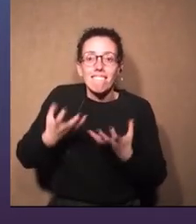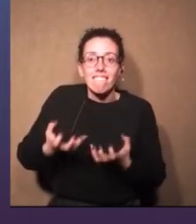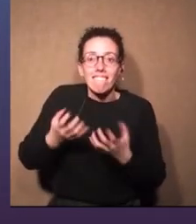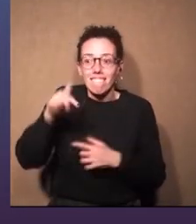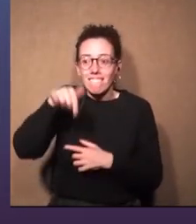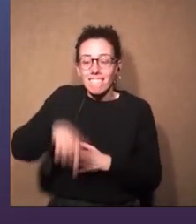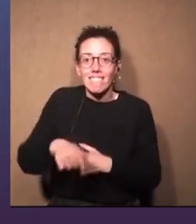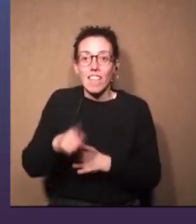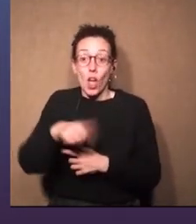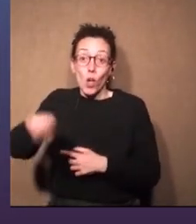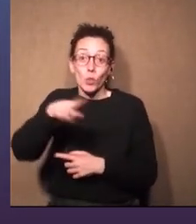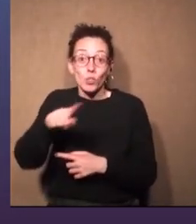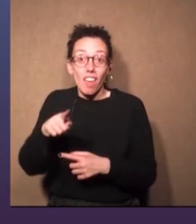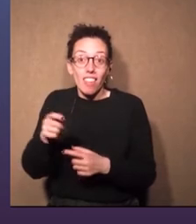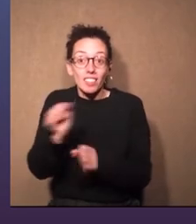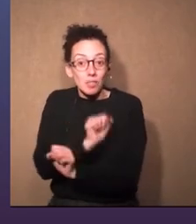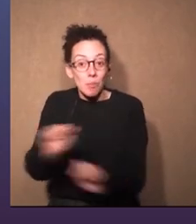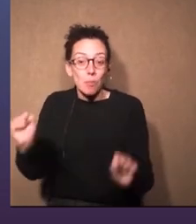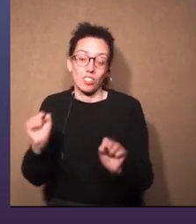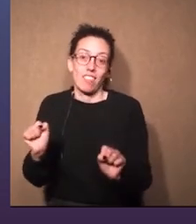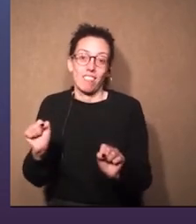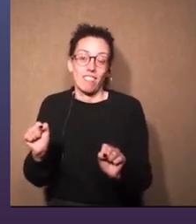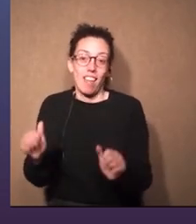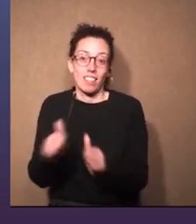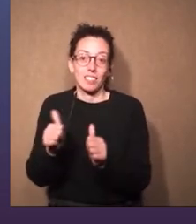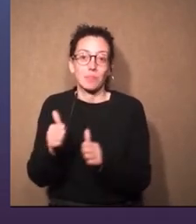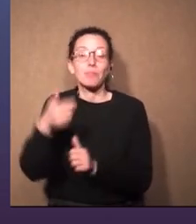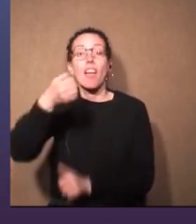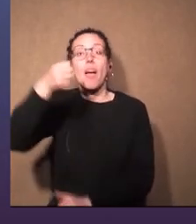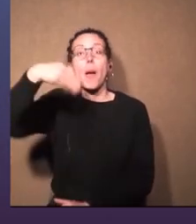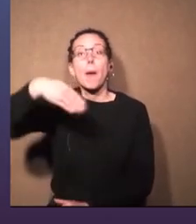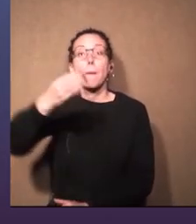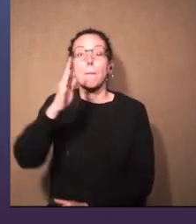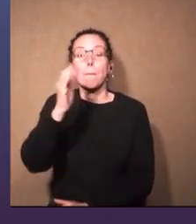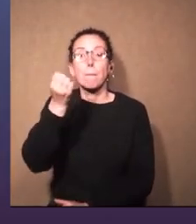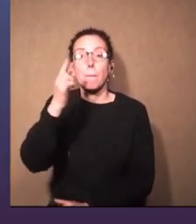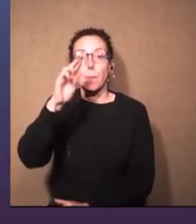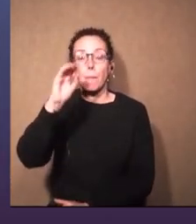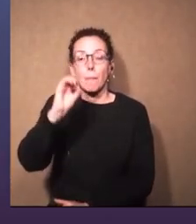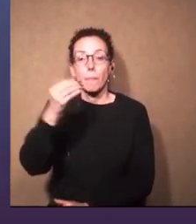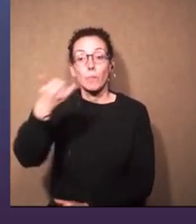a este espacio y ustedes lo hacen posible también Amparo